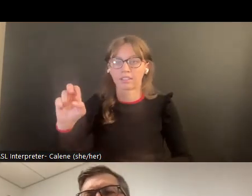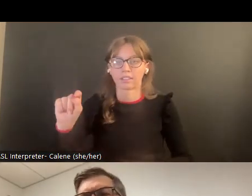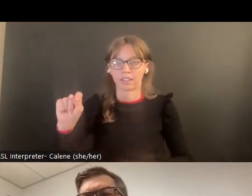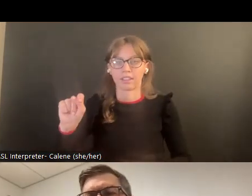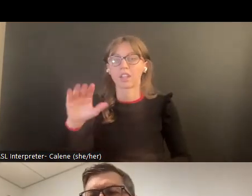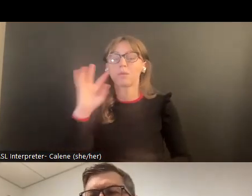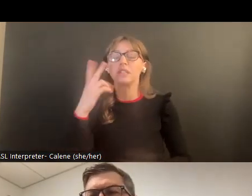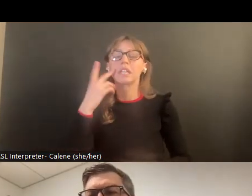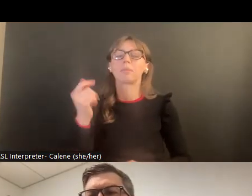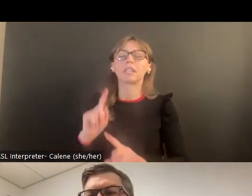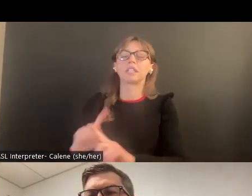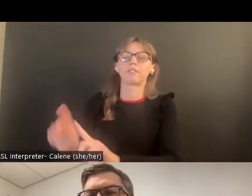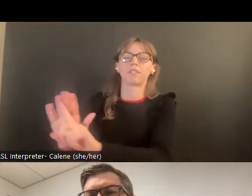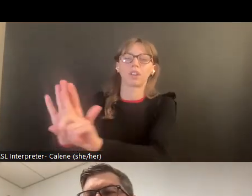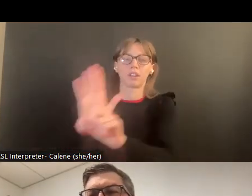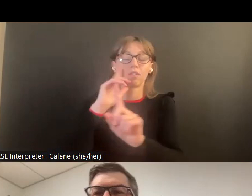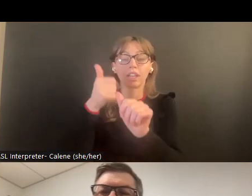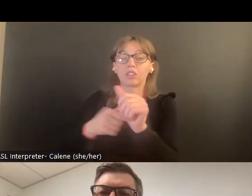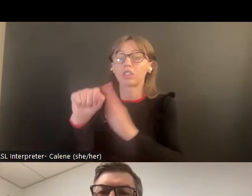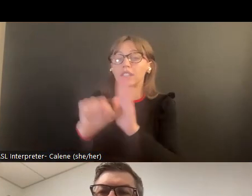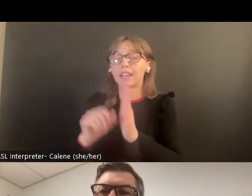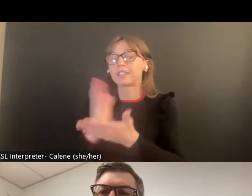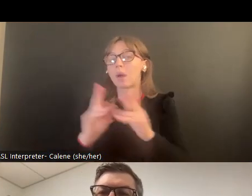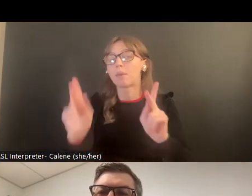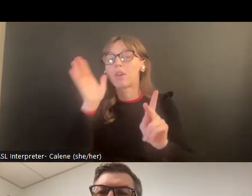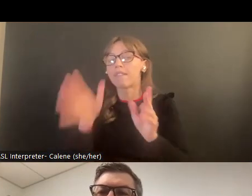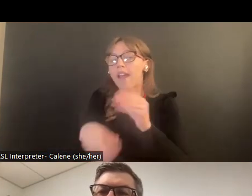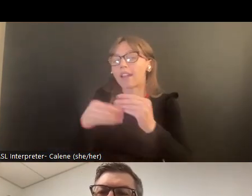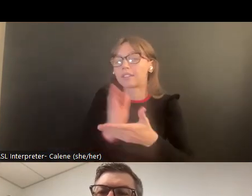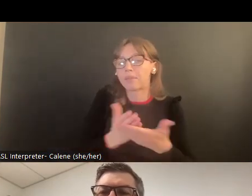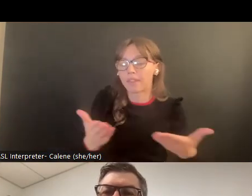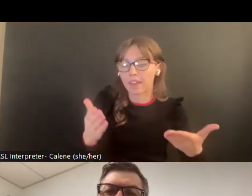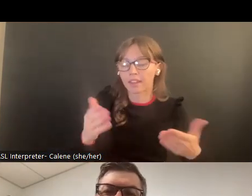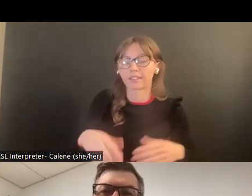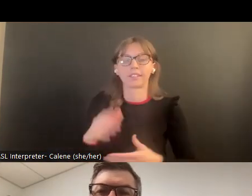en sí, el número de empleado.